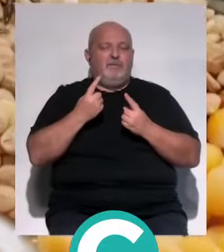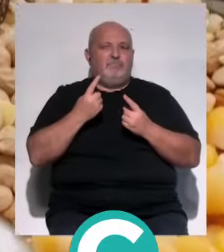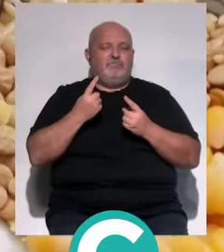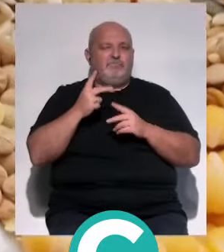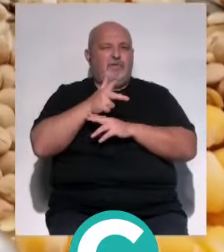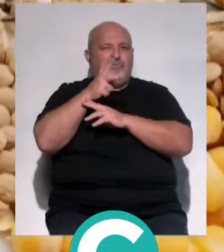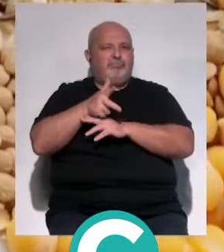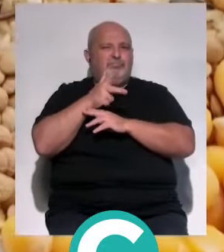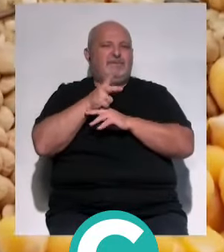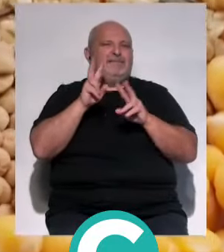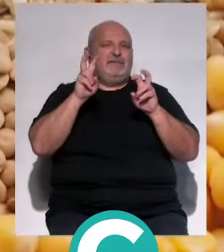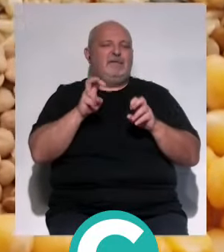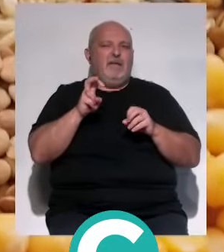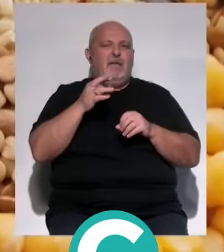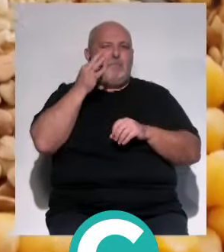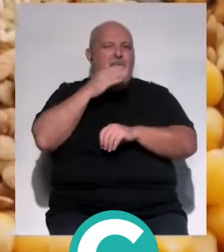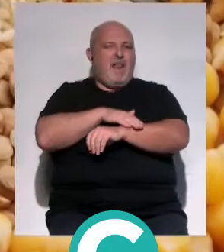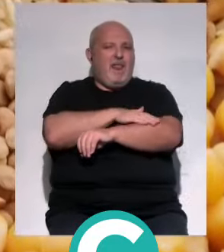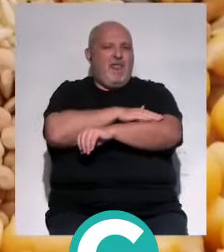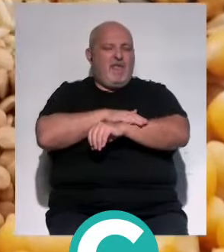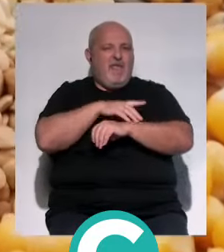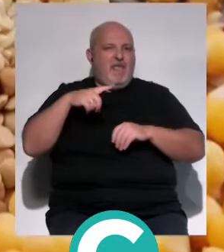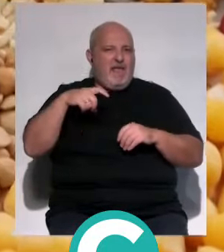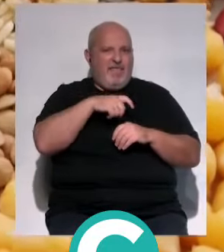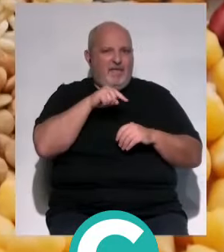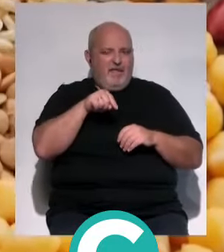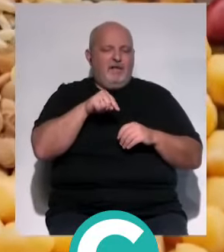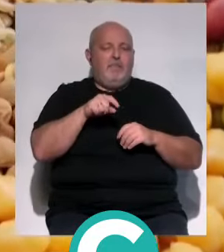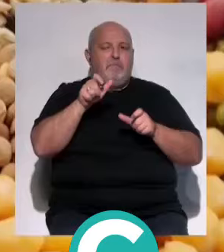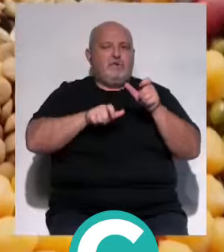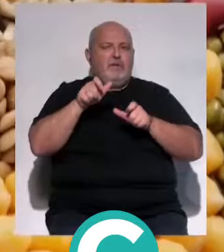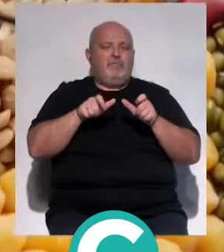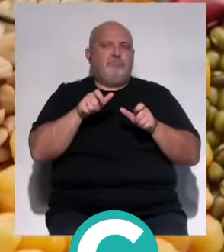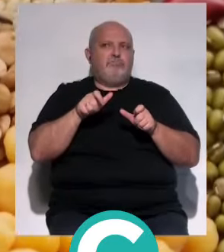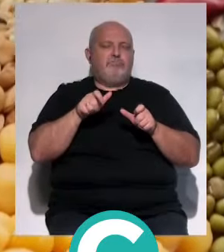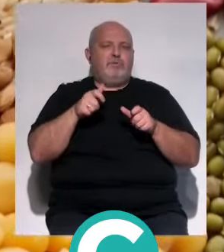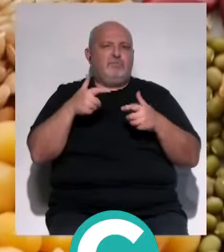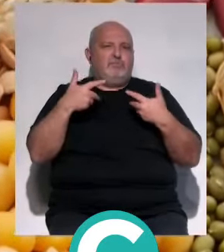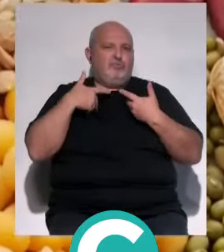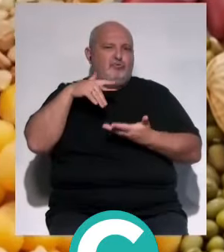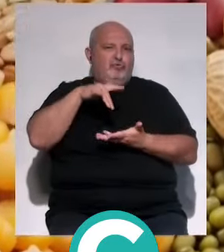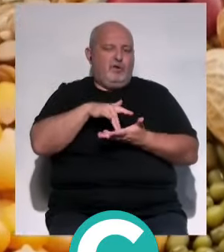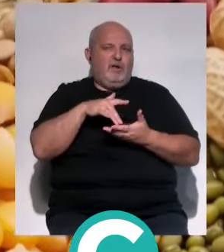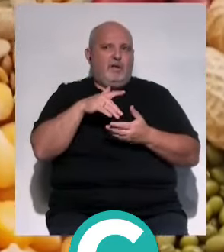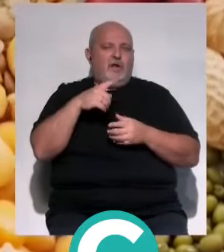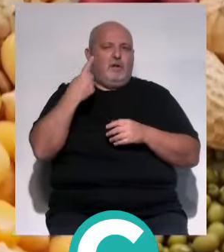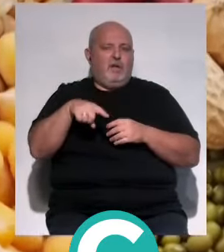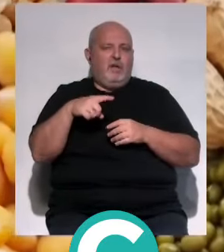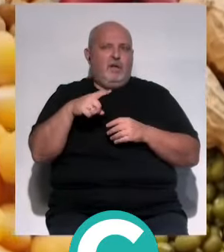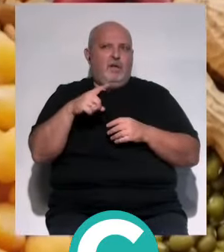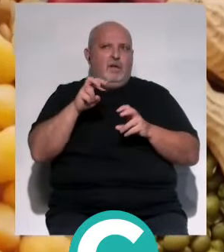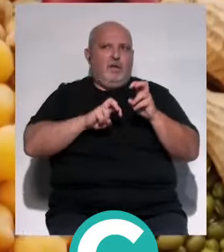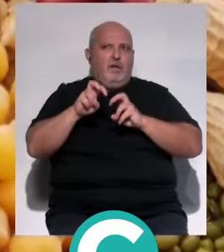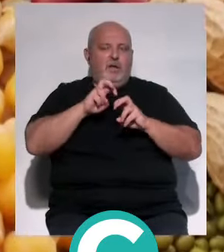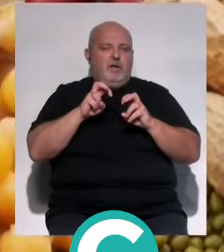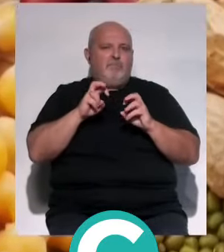reportajes sobre dermatología relacionada con el cáncer. La persona que sufre cáncer, que está en tratamiento, debe de tener